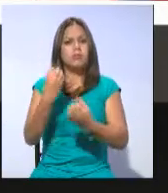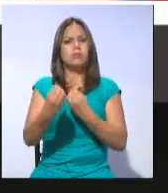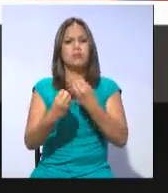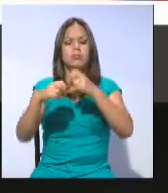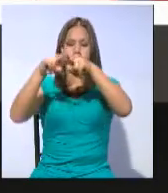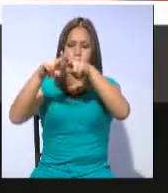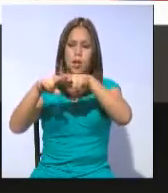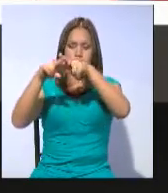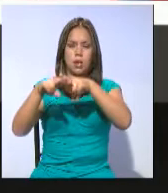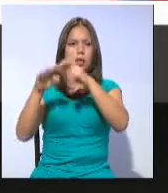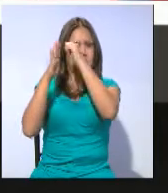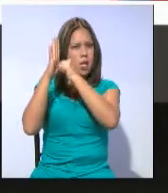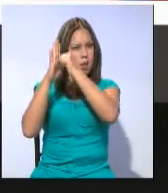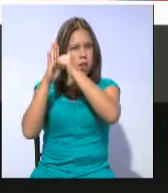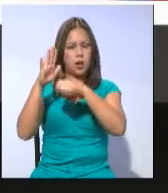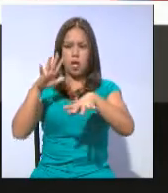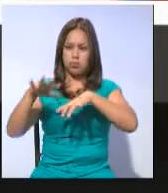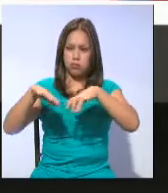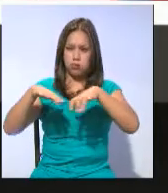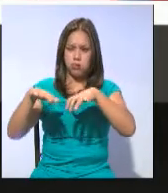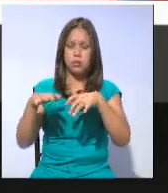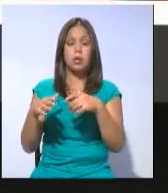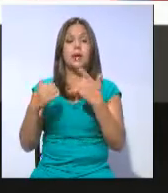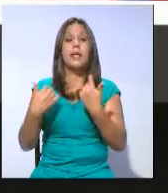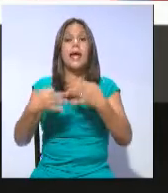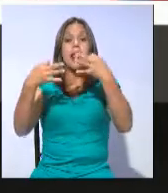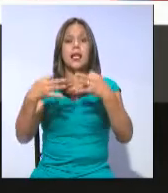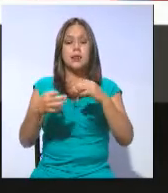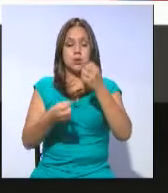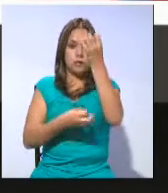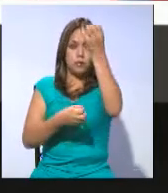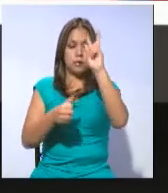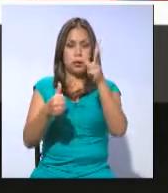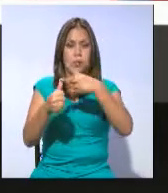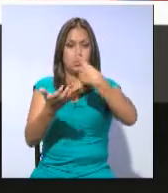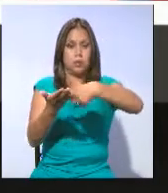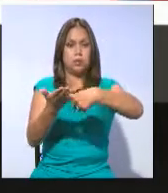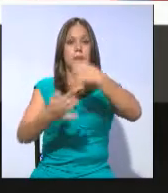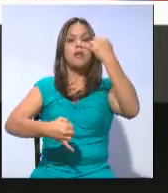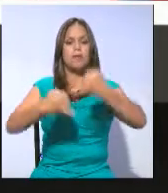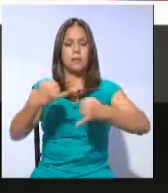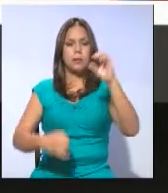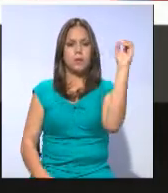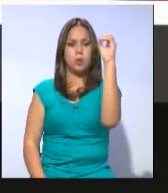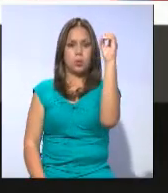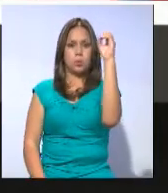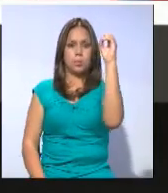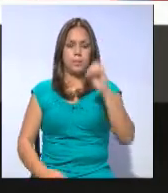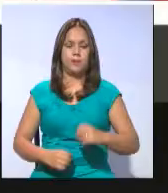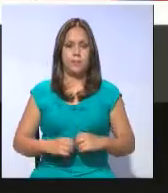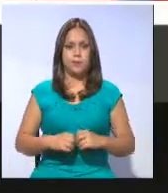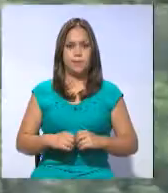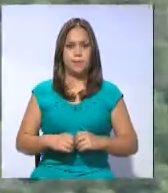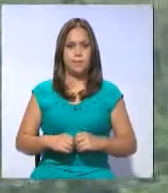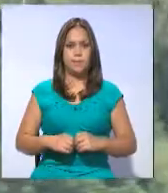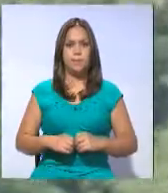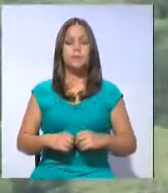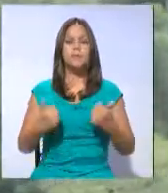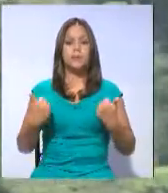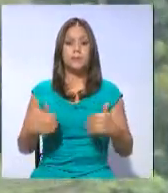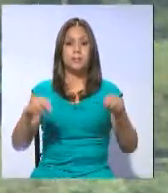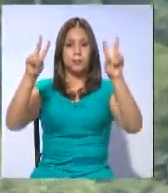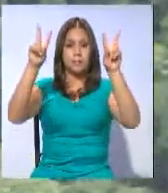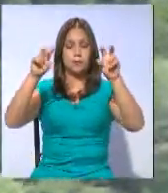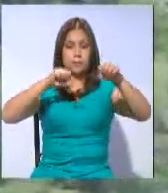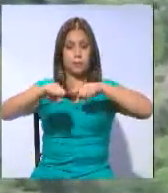en el análisis del articulado y tiene previsto tener listo el informe para segundo debate a finales de octubre. En el marco